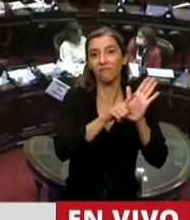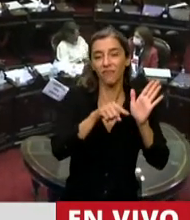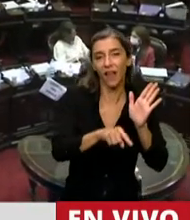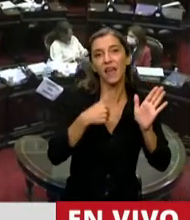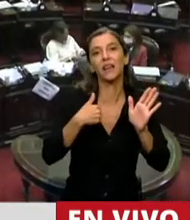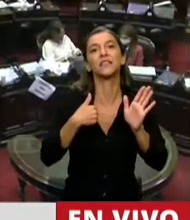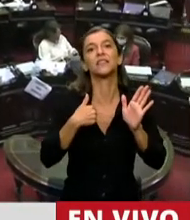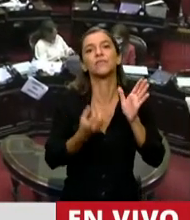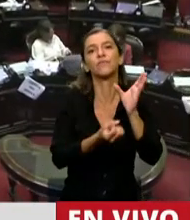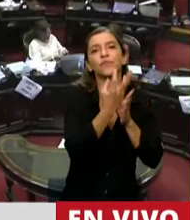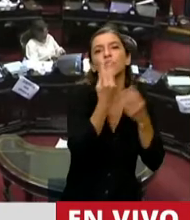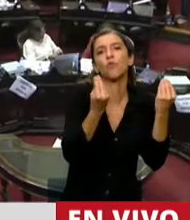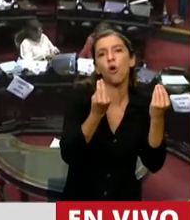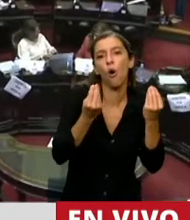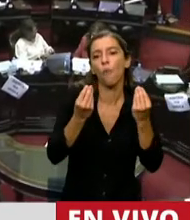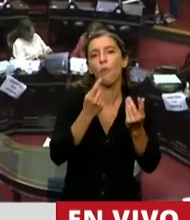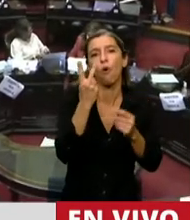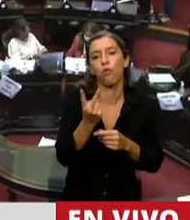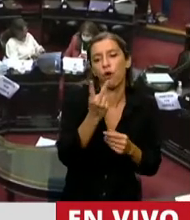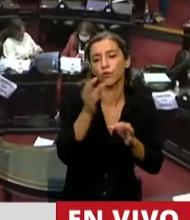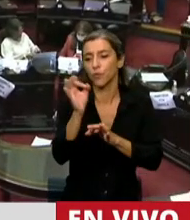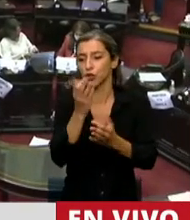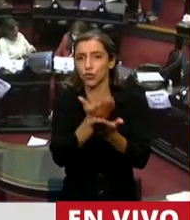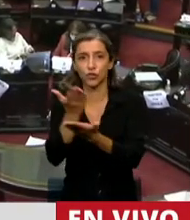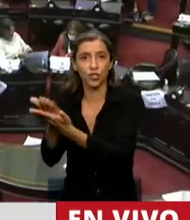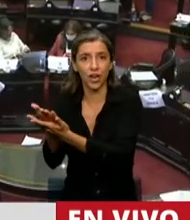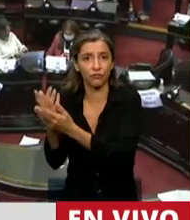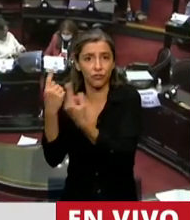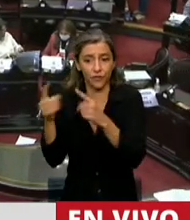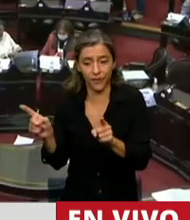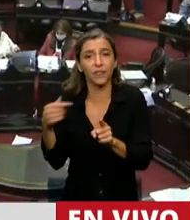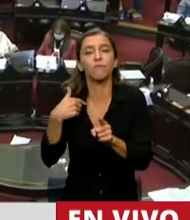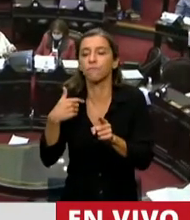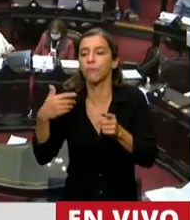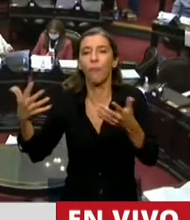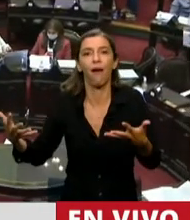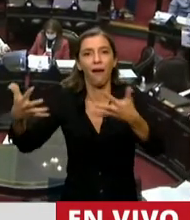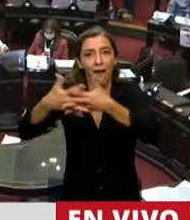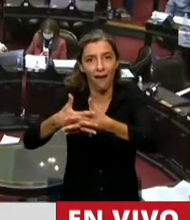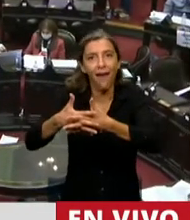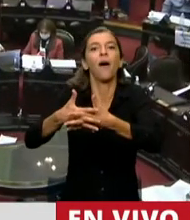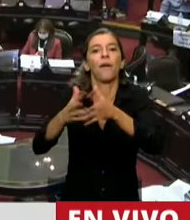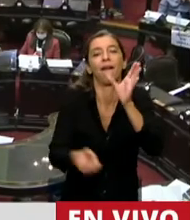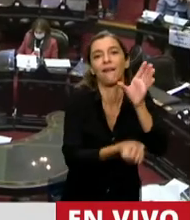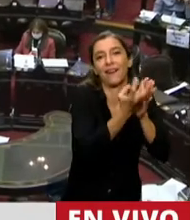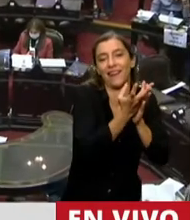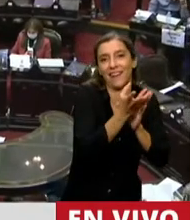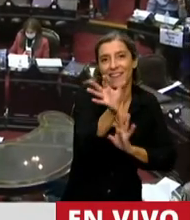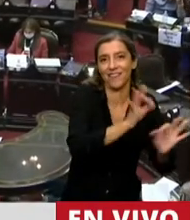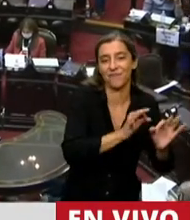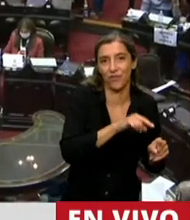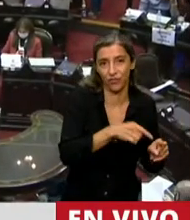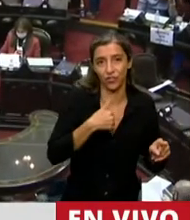dos proyectos que se ven, el proyecto de cabecera que me ha tocado encabezar junto con otras diputadas y diputados de Juntos por el Cambio,